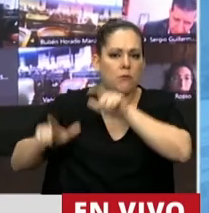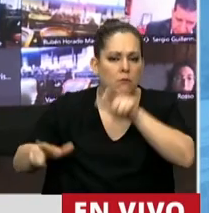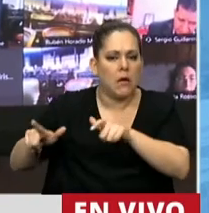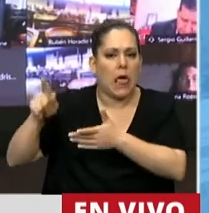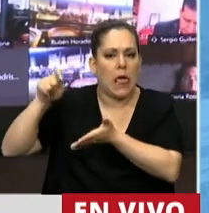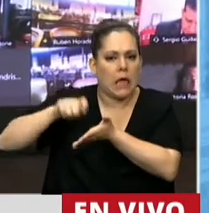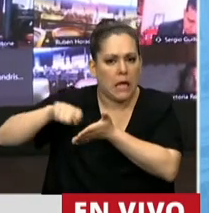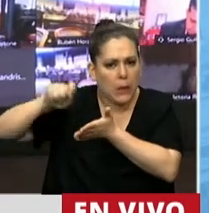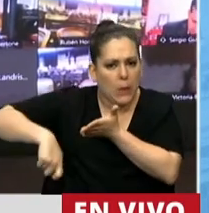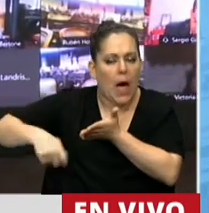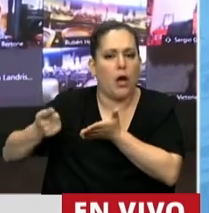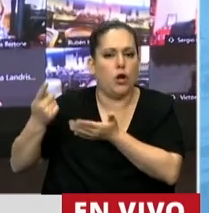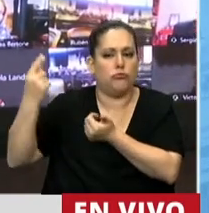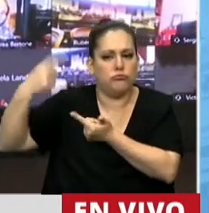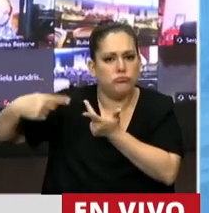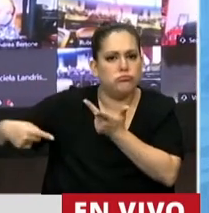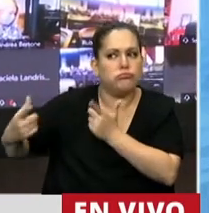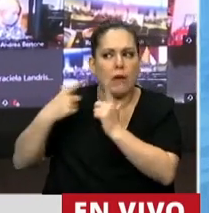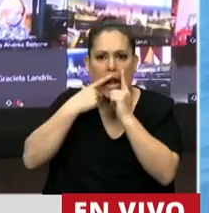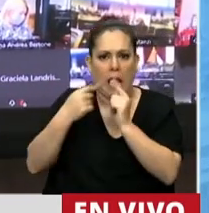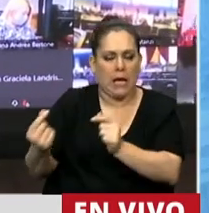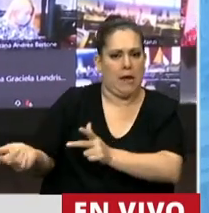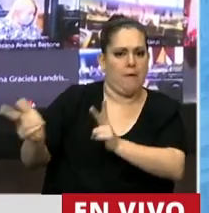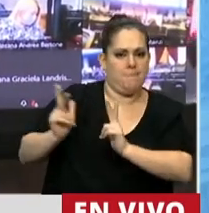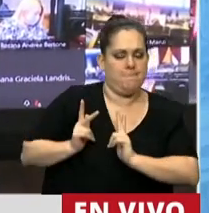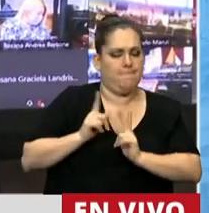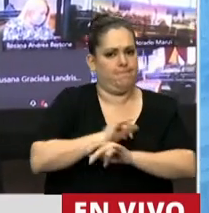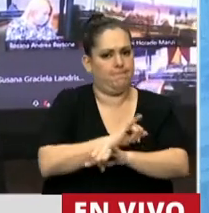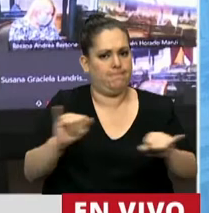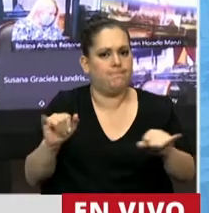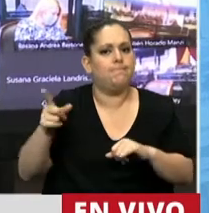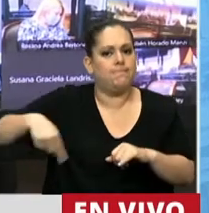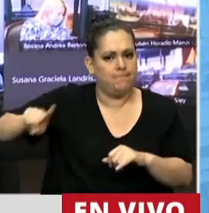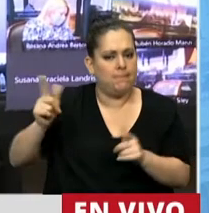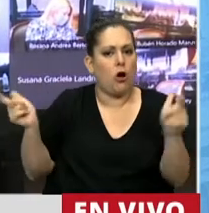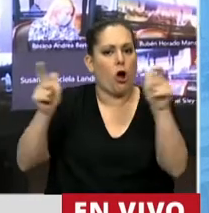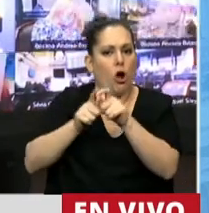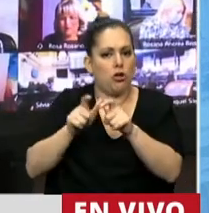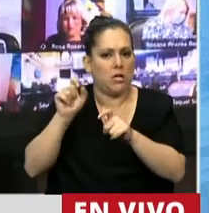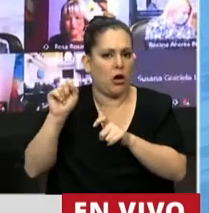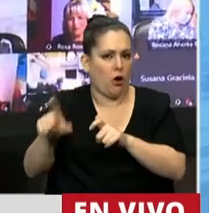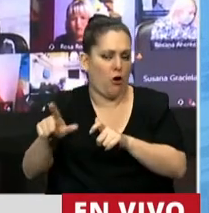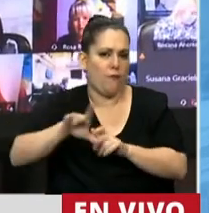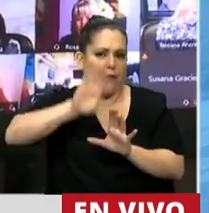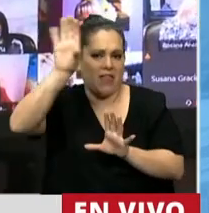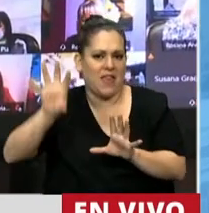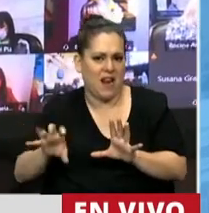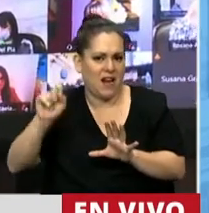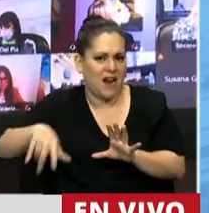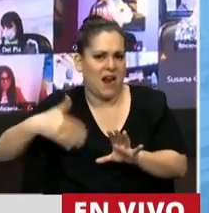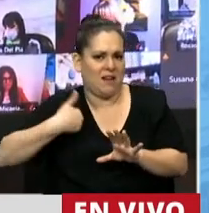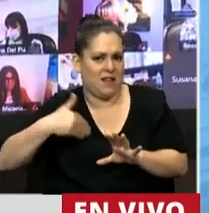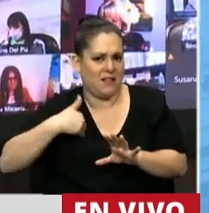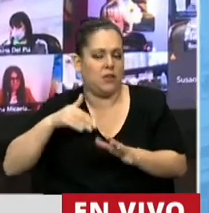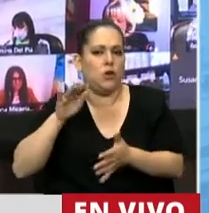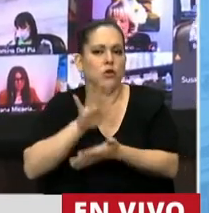colegios profesionales y que ha tenido una activa participación en el Consejo Federal del Notariado Argentino dándole el